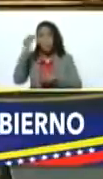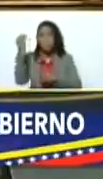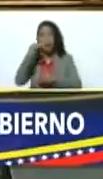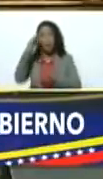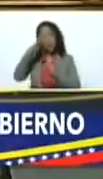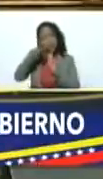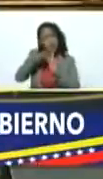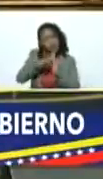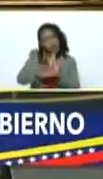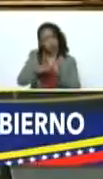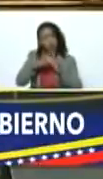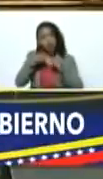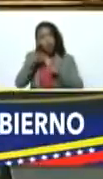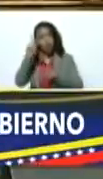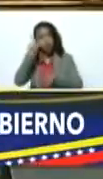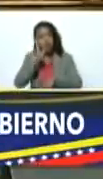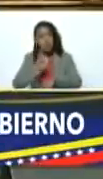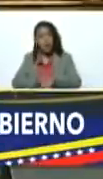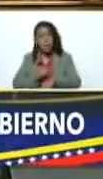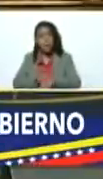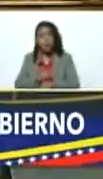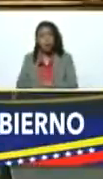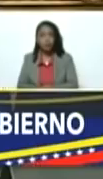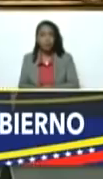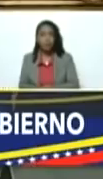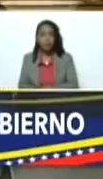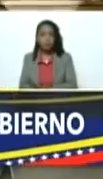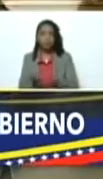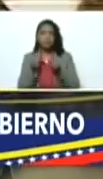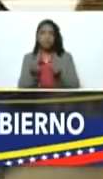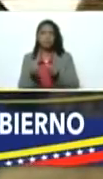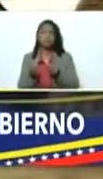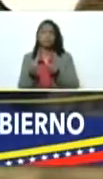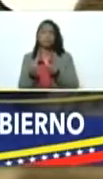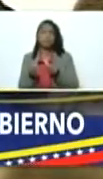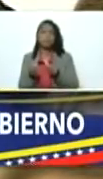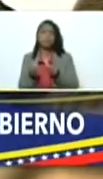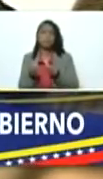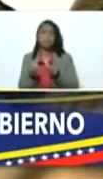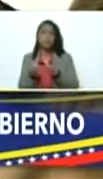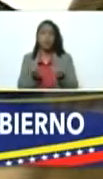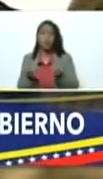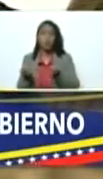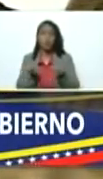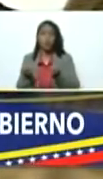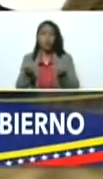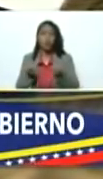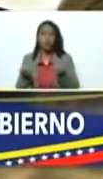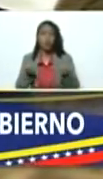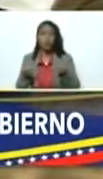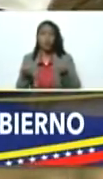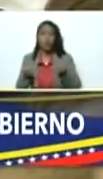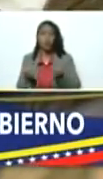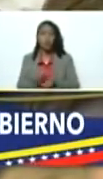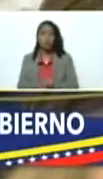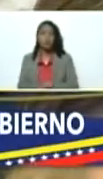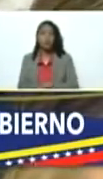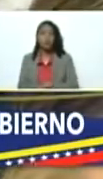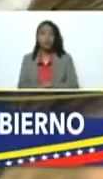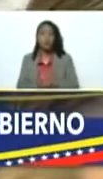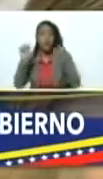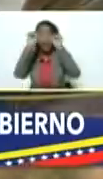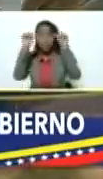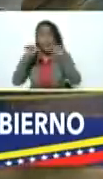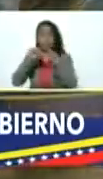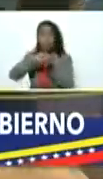inflación en toda una década para controlar el sistema